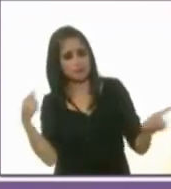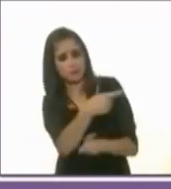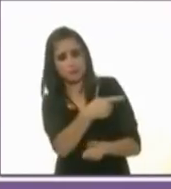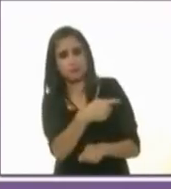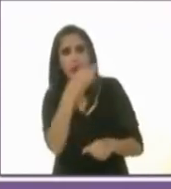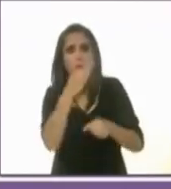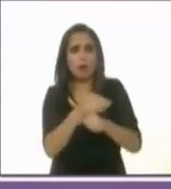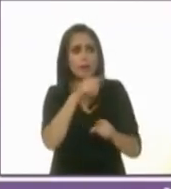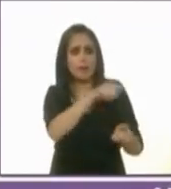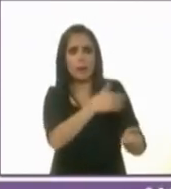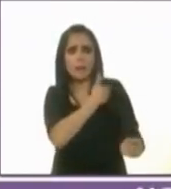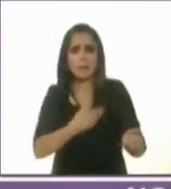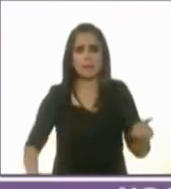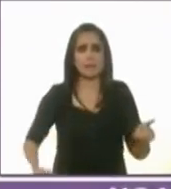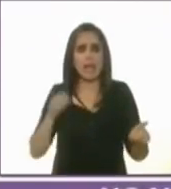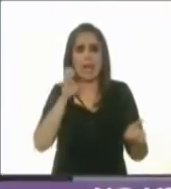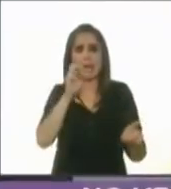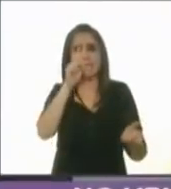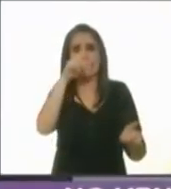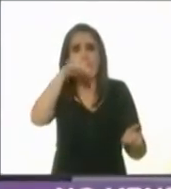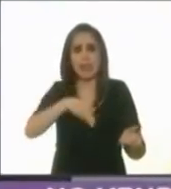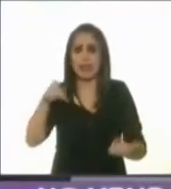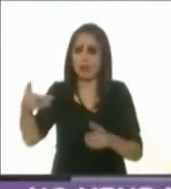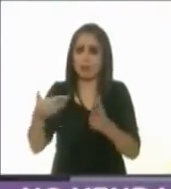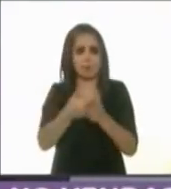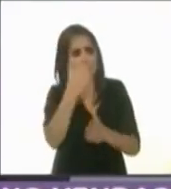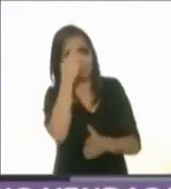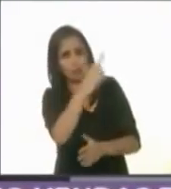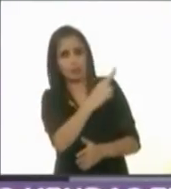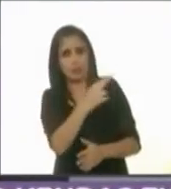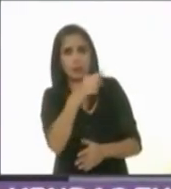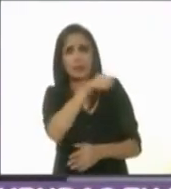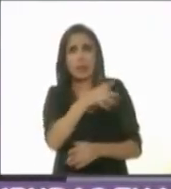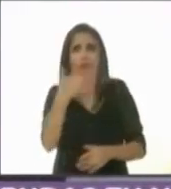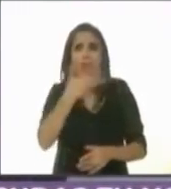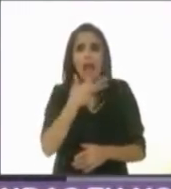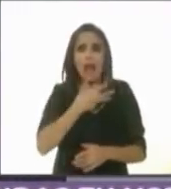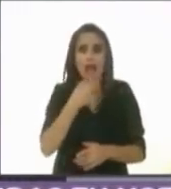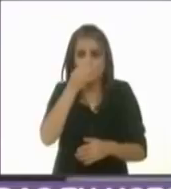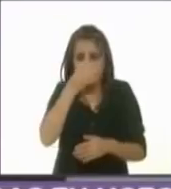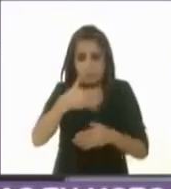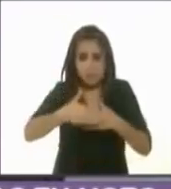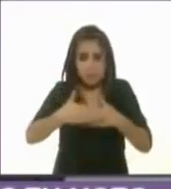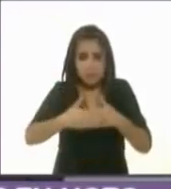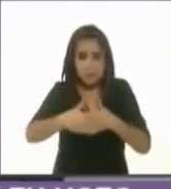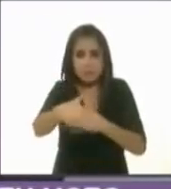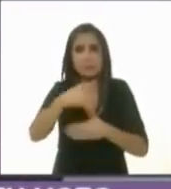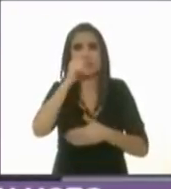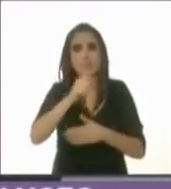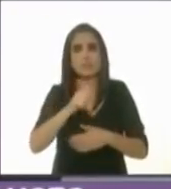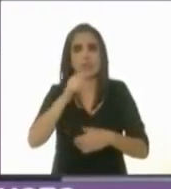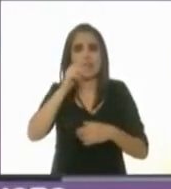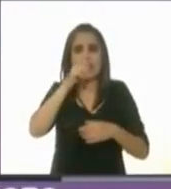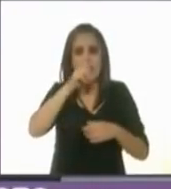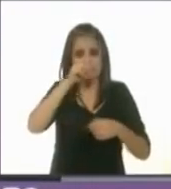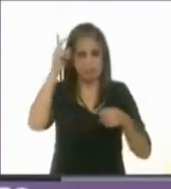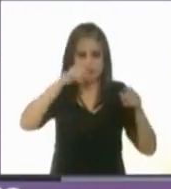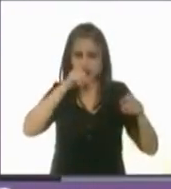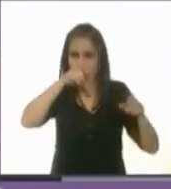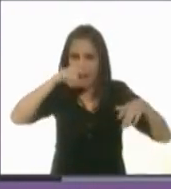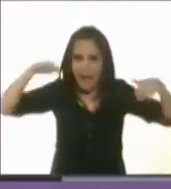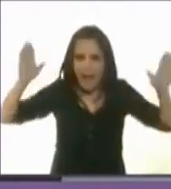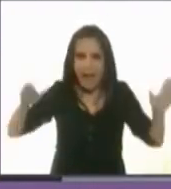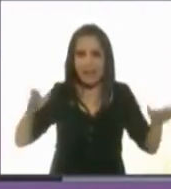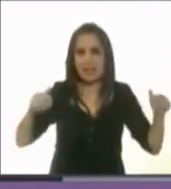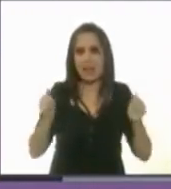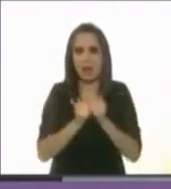el señor presidente Peña, y donde ha sido el nido de las águilas, será en unos días el nido del huevo de la serpiente, donde